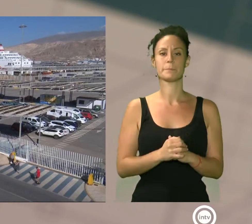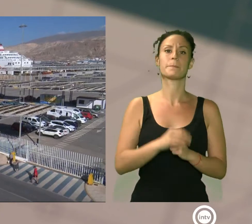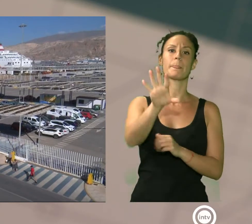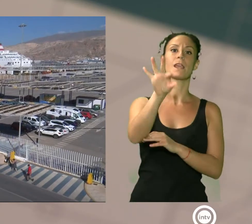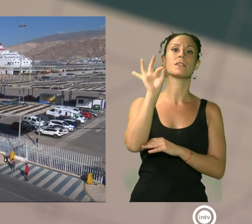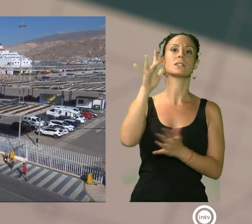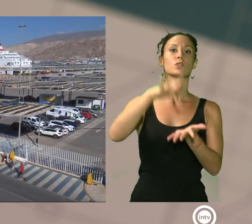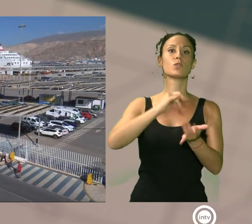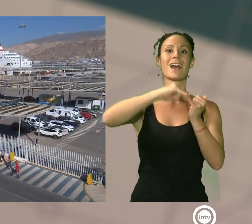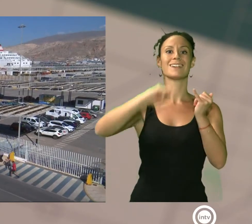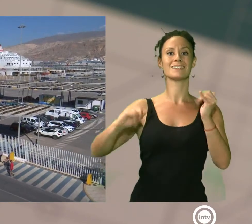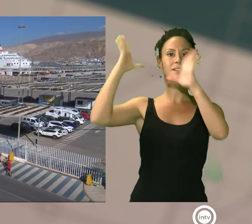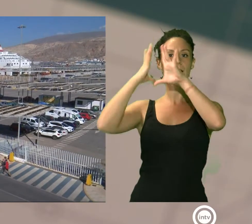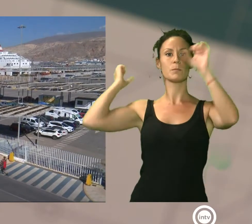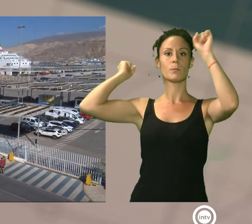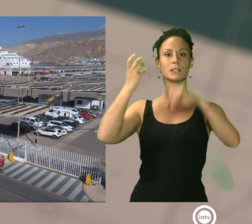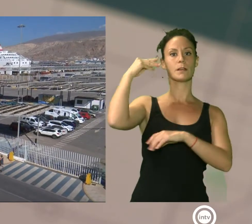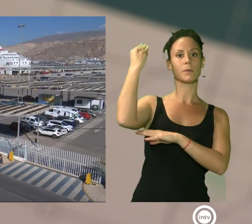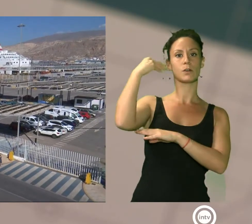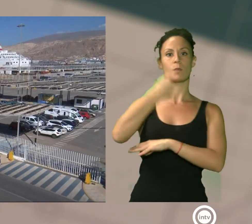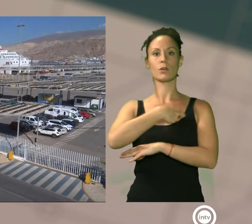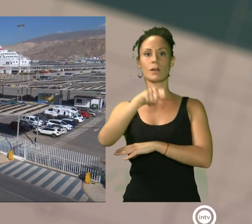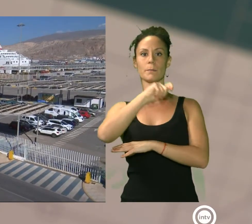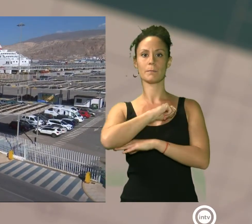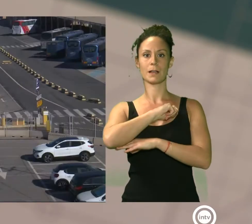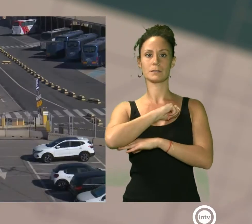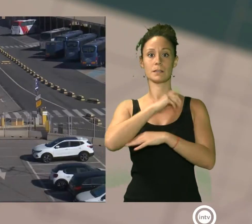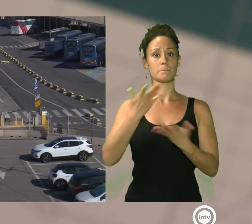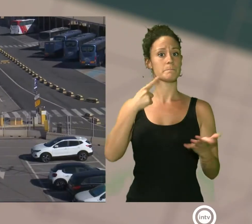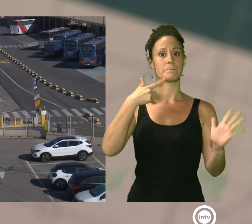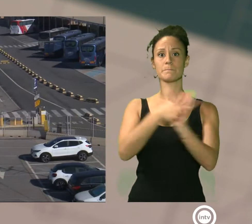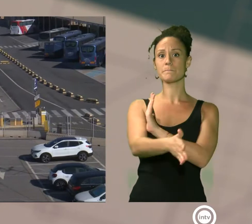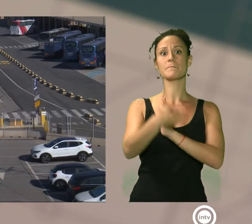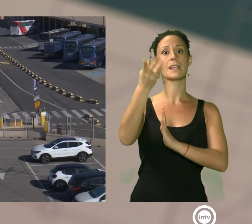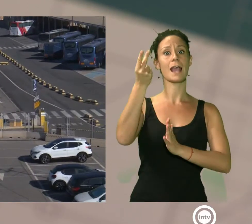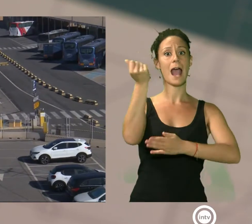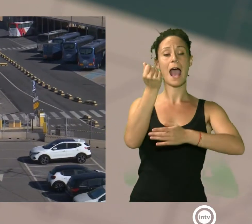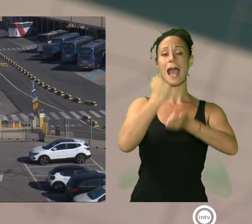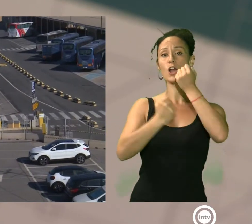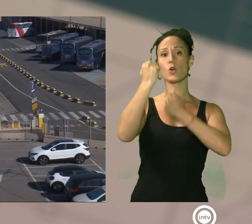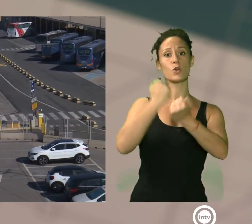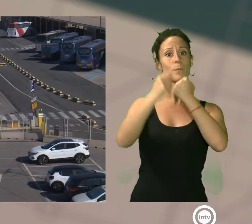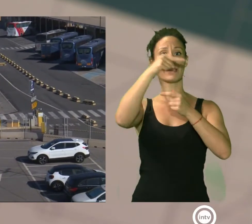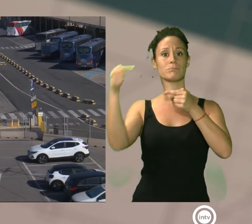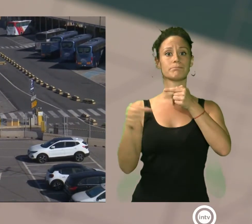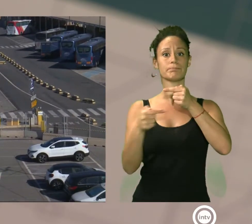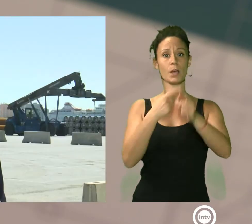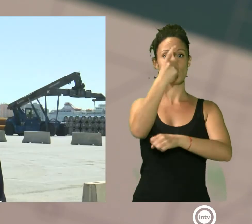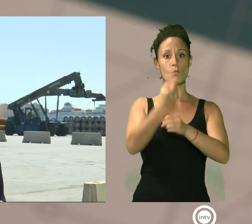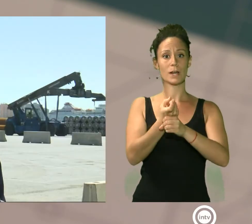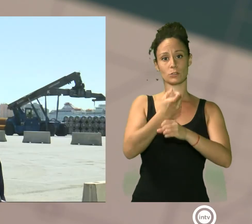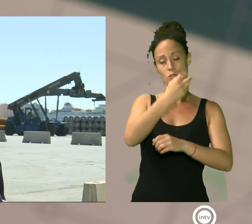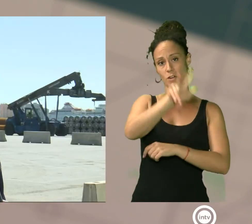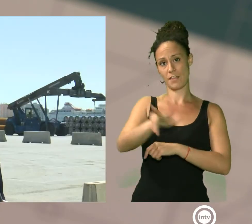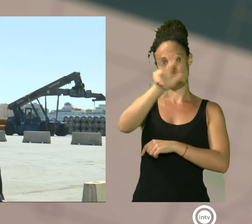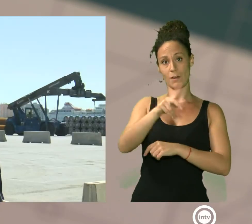plena crisis diplomática entre Marruecos y España, que se traduce en pérdidas económicas para los puertos nacionales, entre ellos el de Almería. El